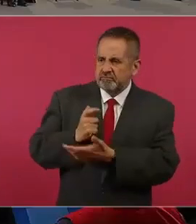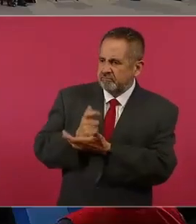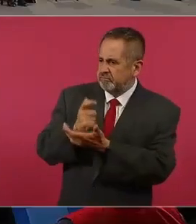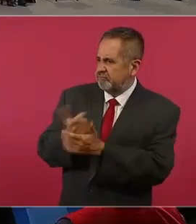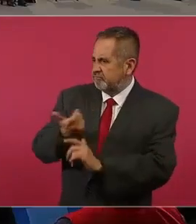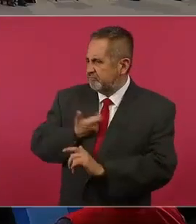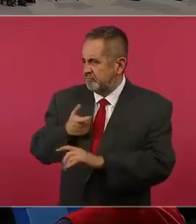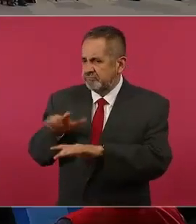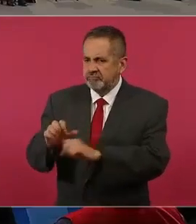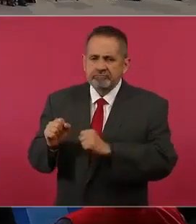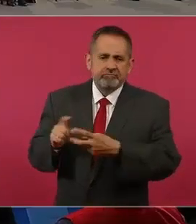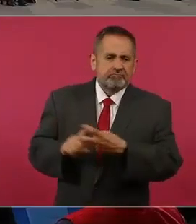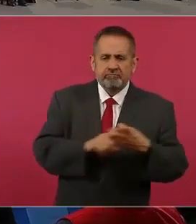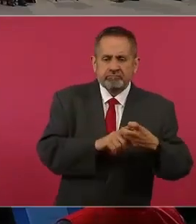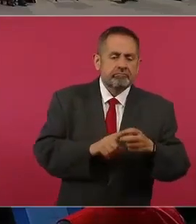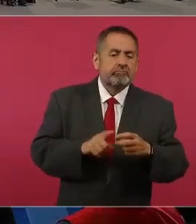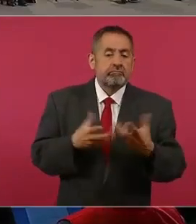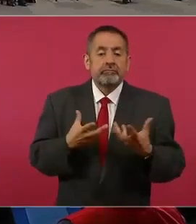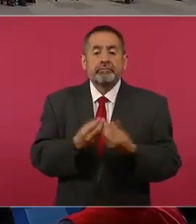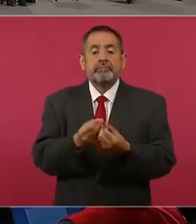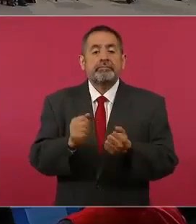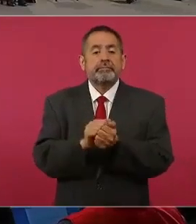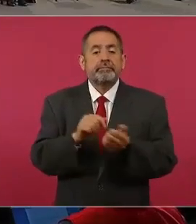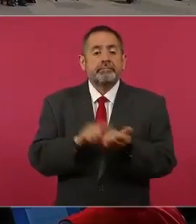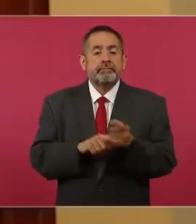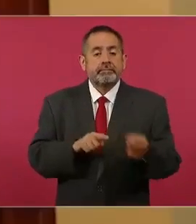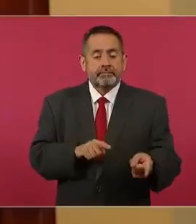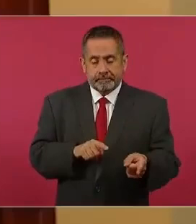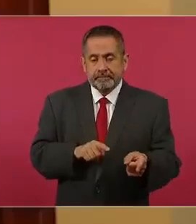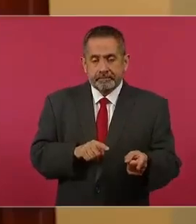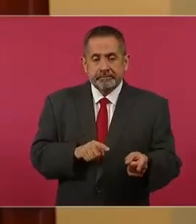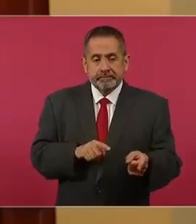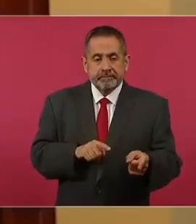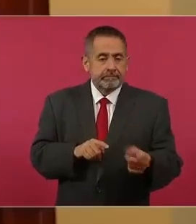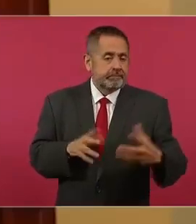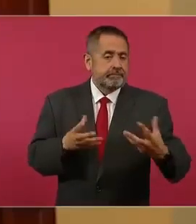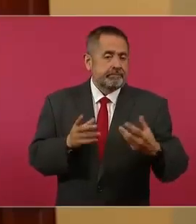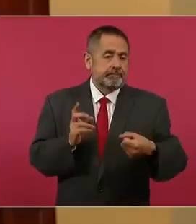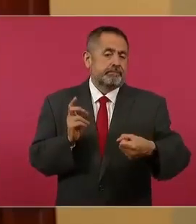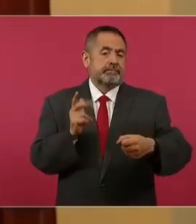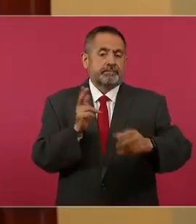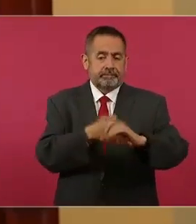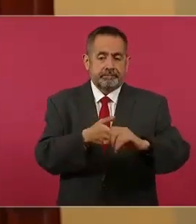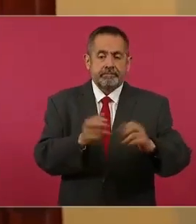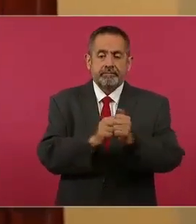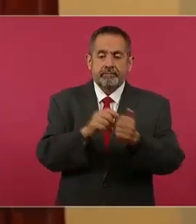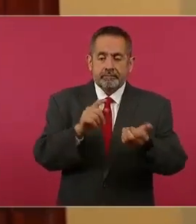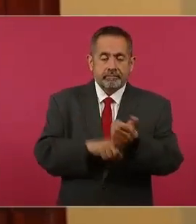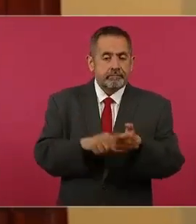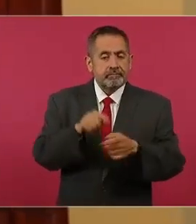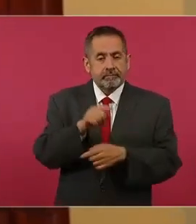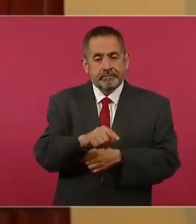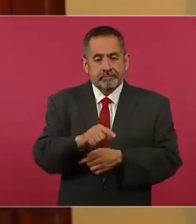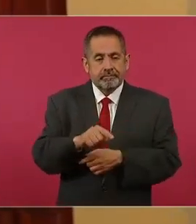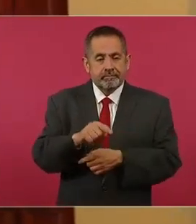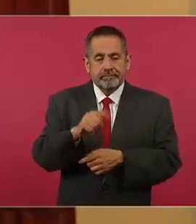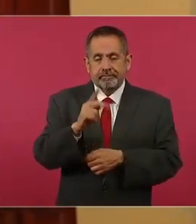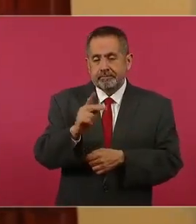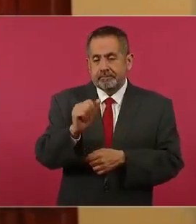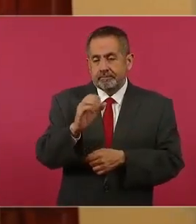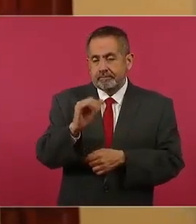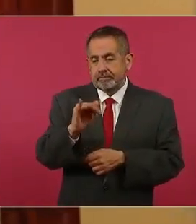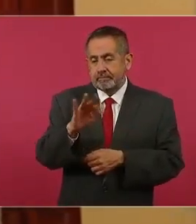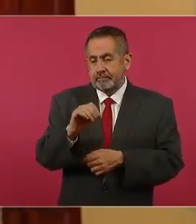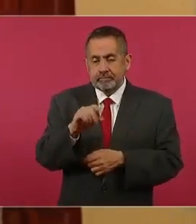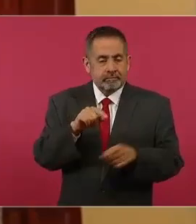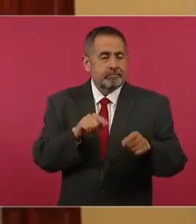secuestro, que pertenecían a una célula delictiva afín al cártel del Pacífico y